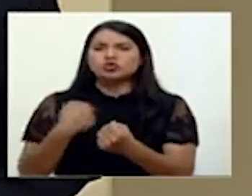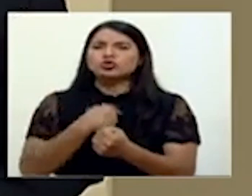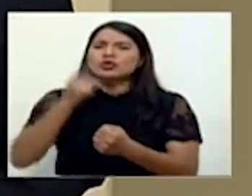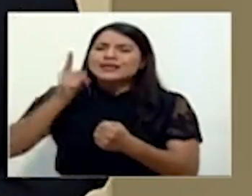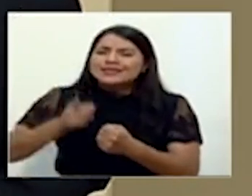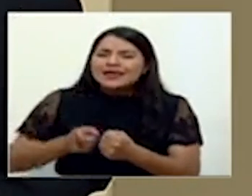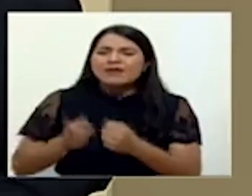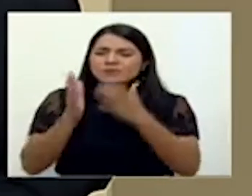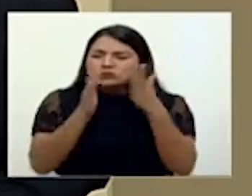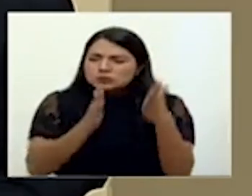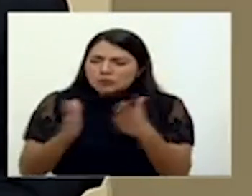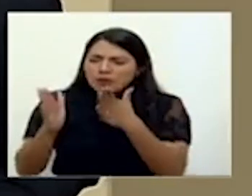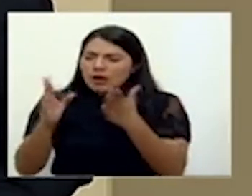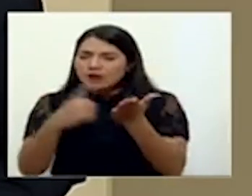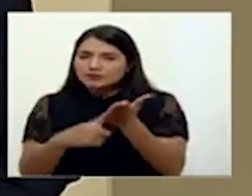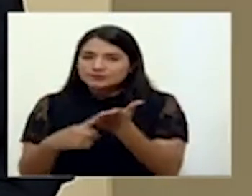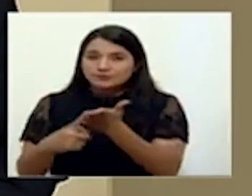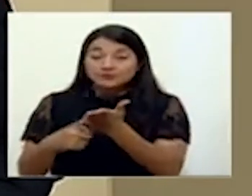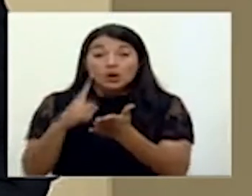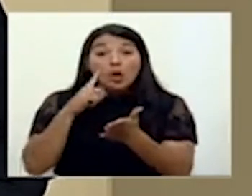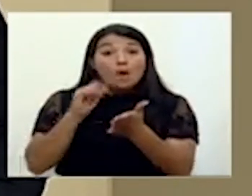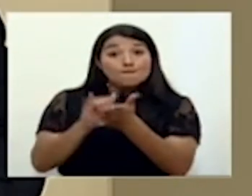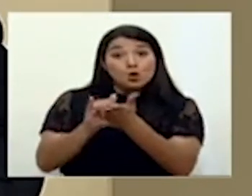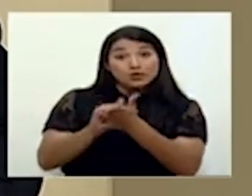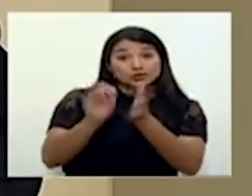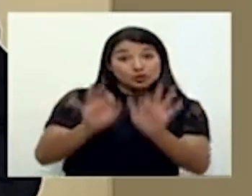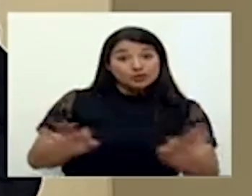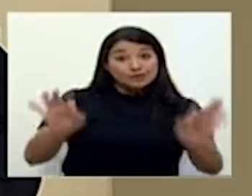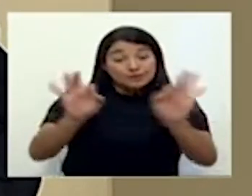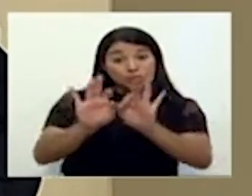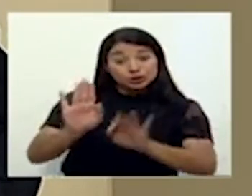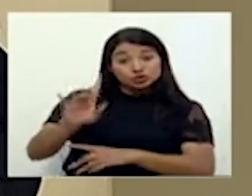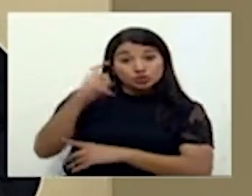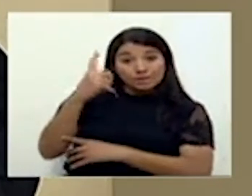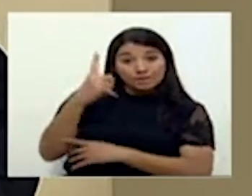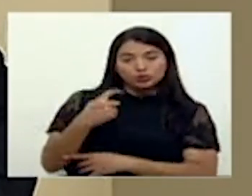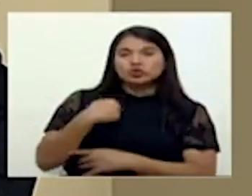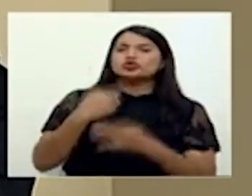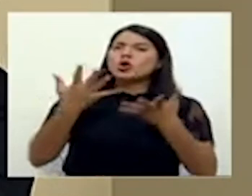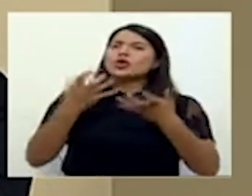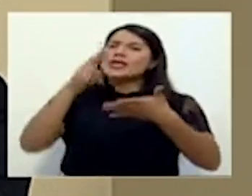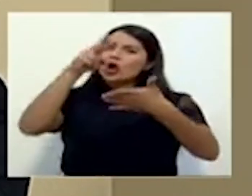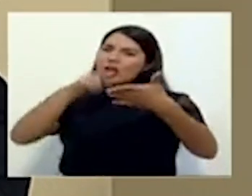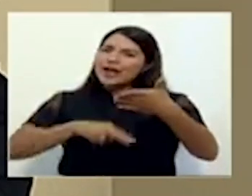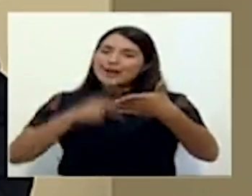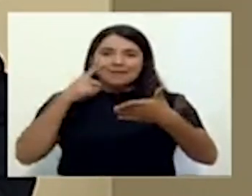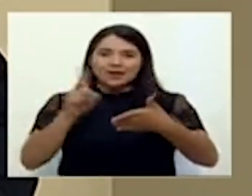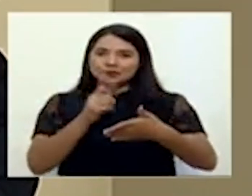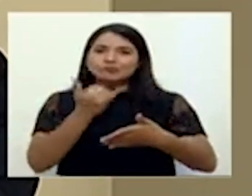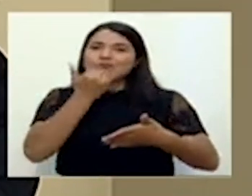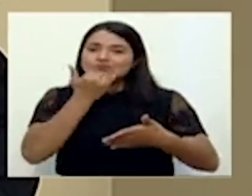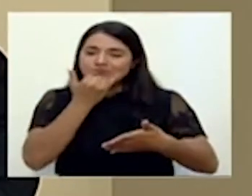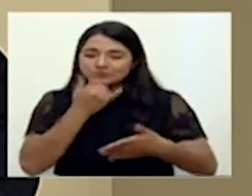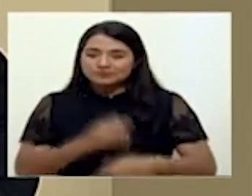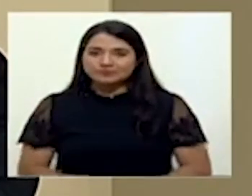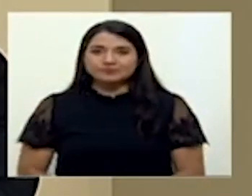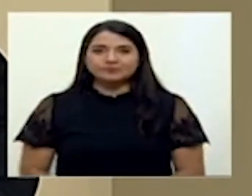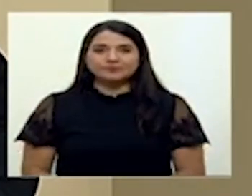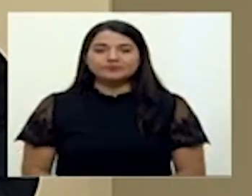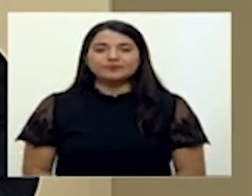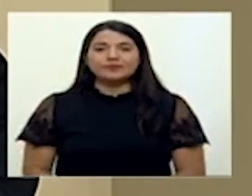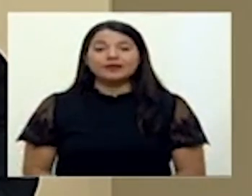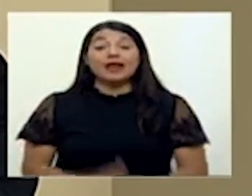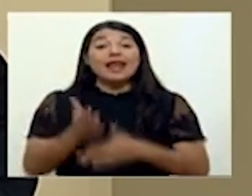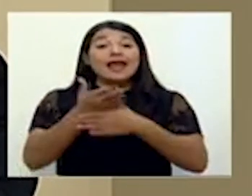Y por eso es muy importante su pregunta, y me voy a permitir hacerlo leído para no equivocarme. En la